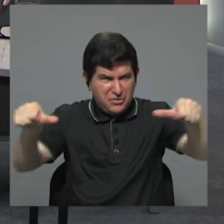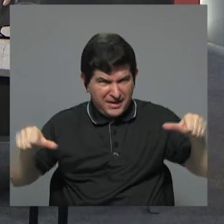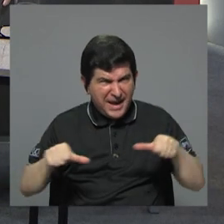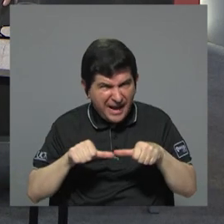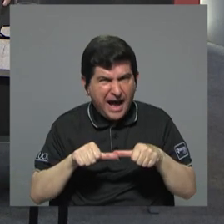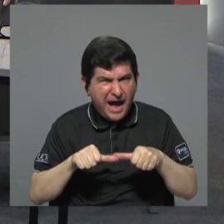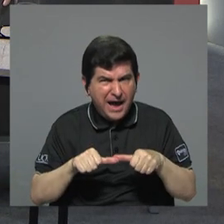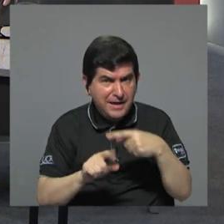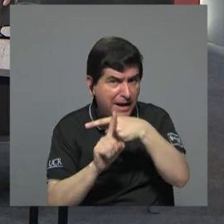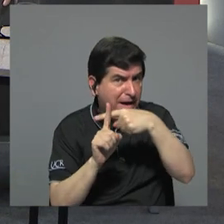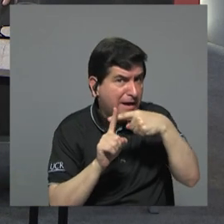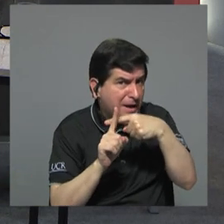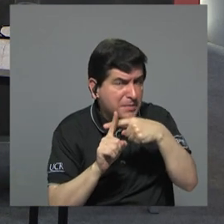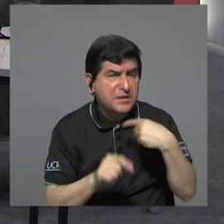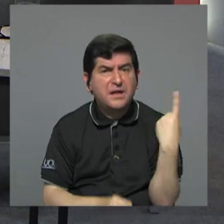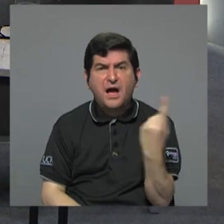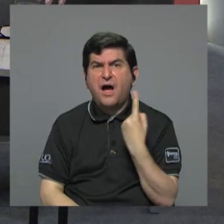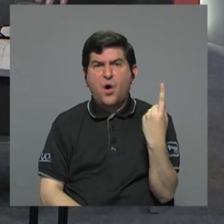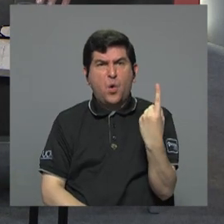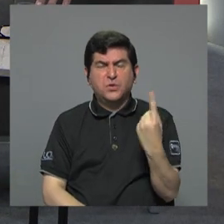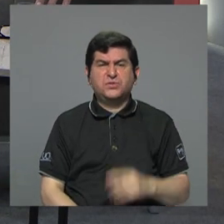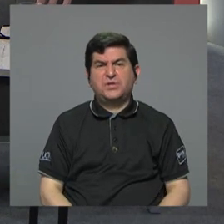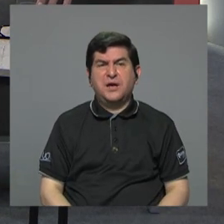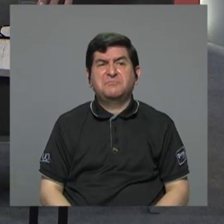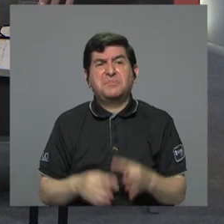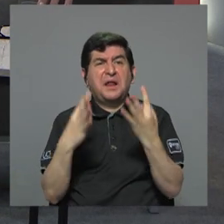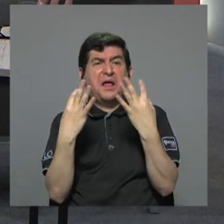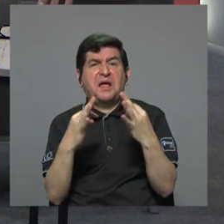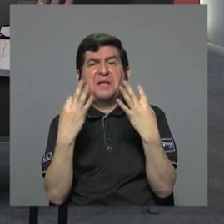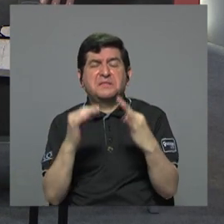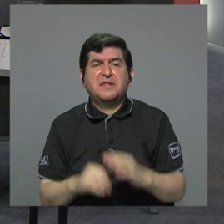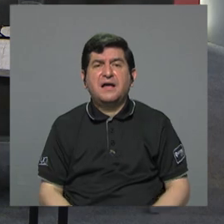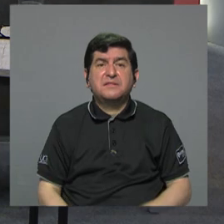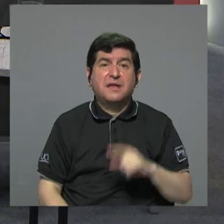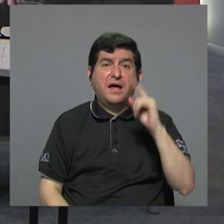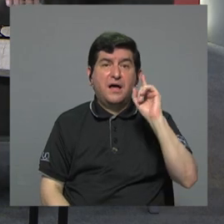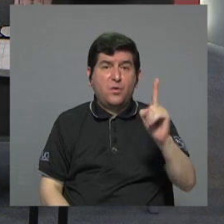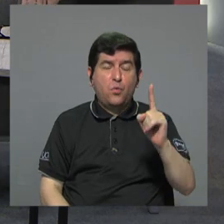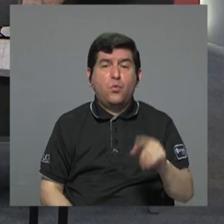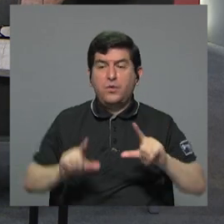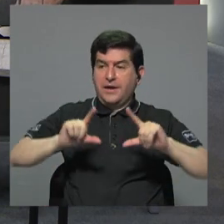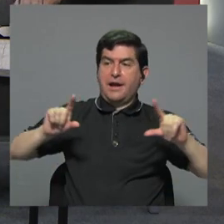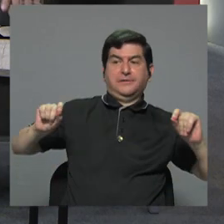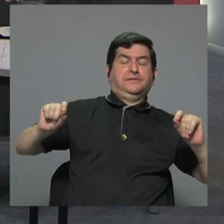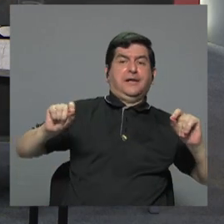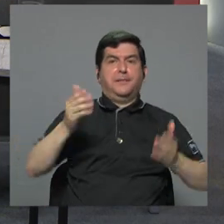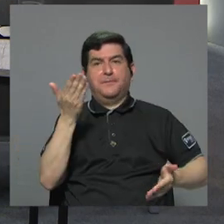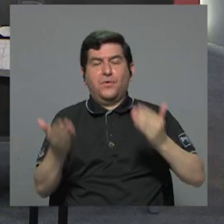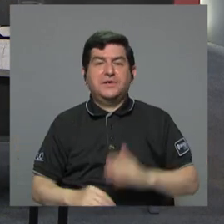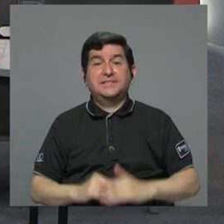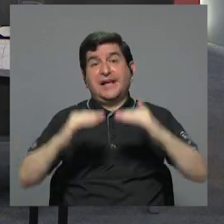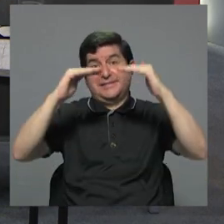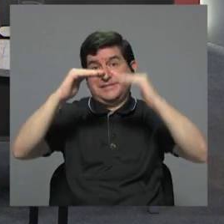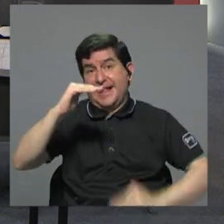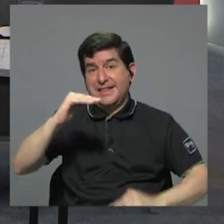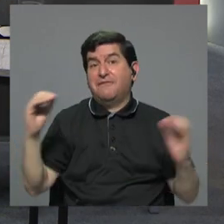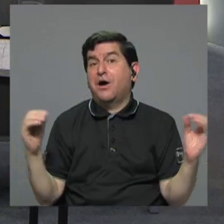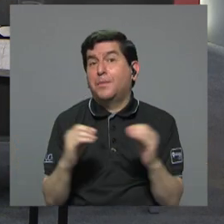en medio o siempre va a tender a alguno de los extremos por no decir el de abajo